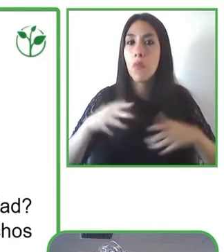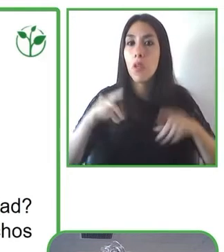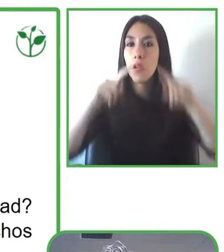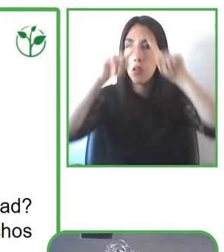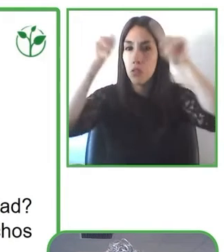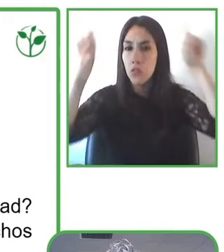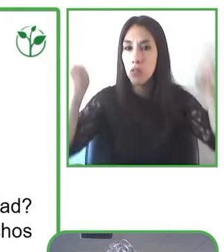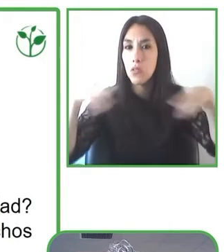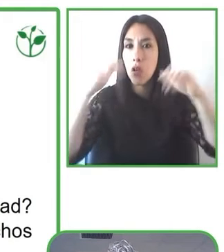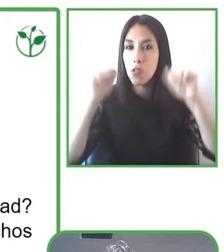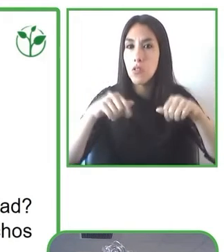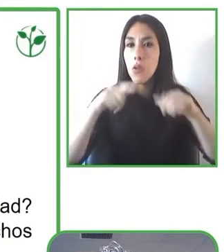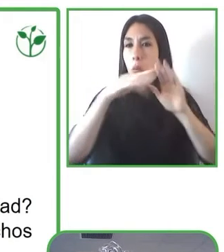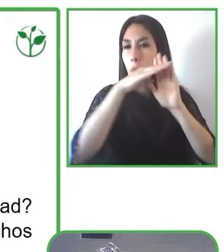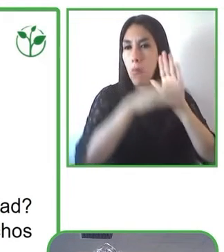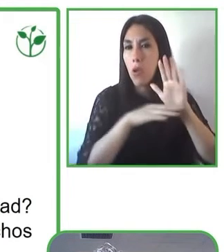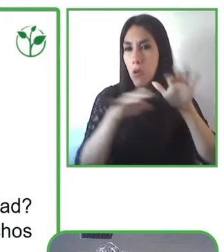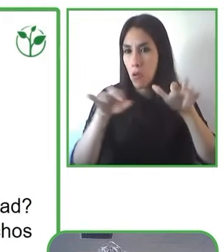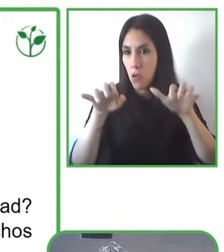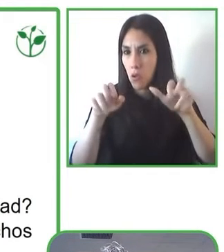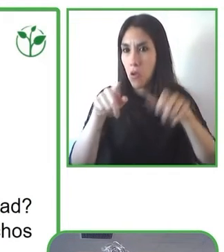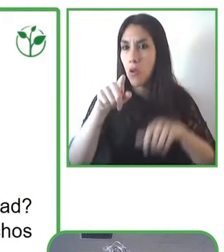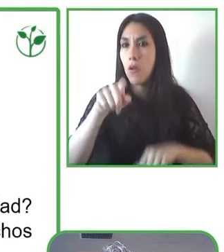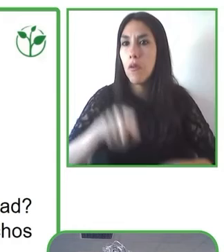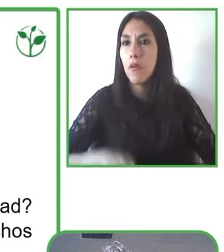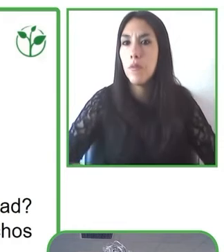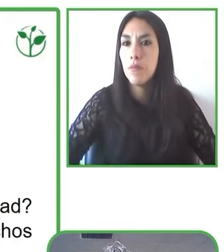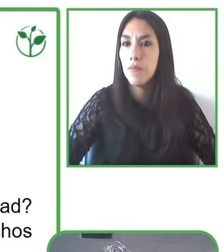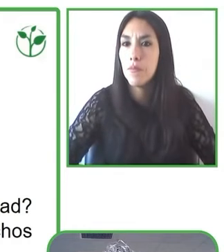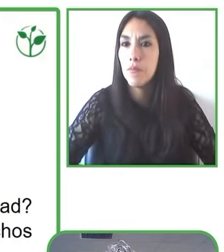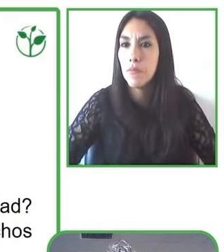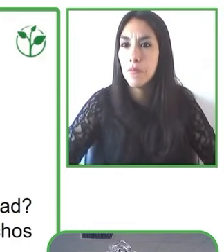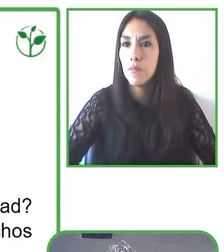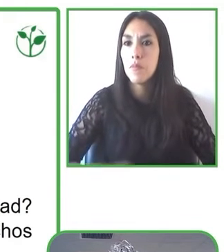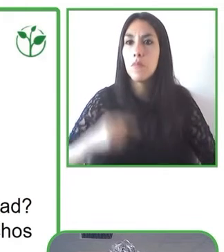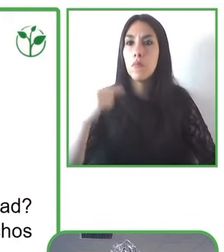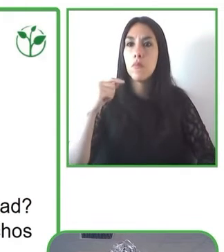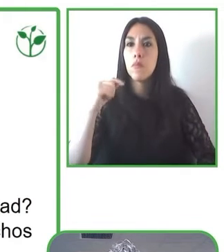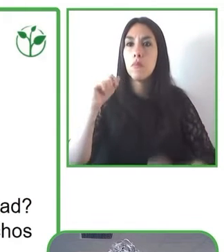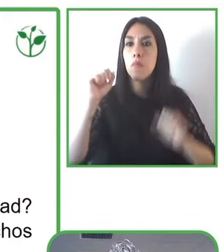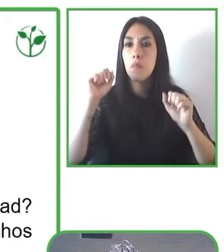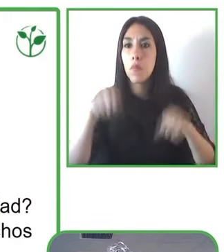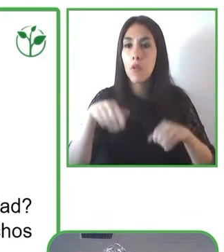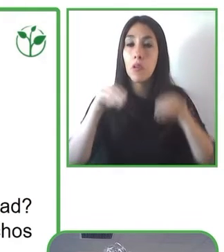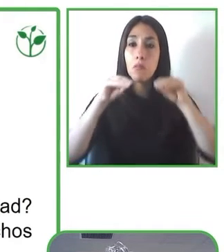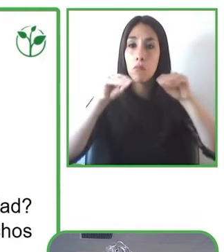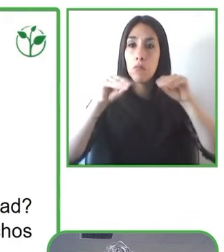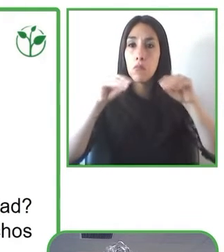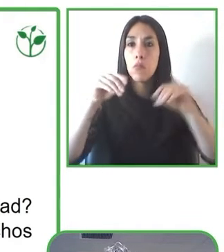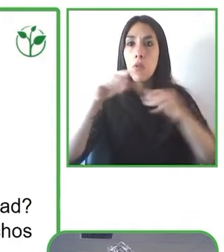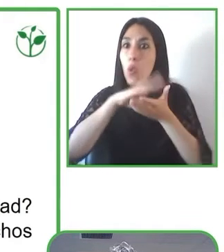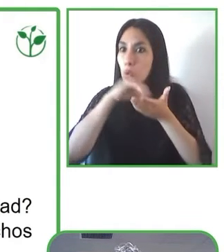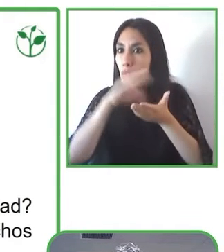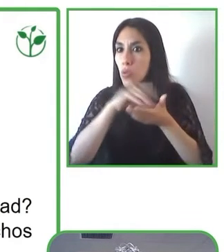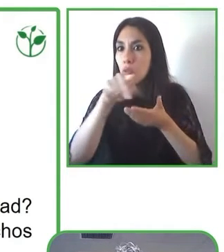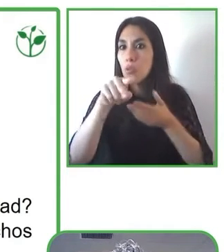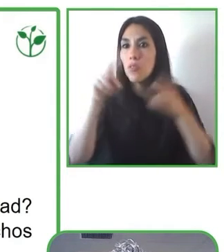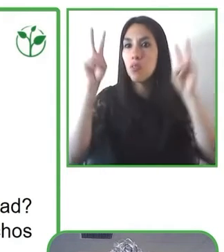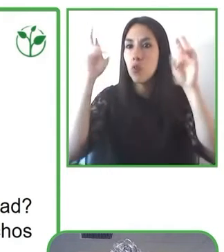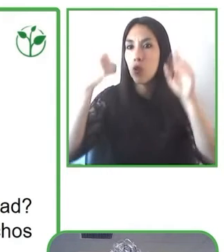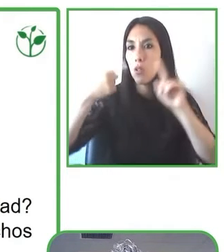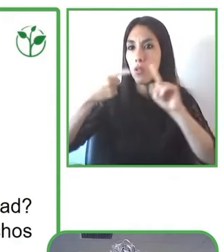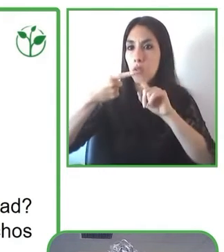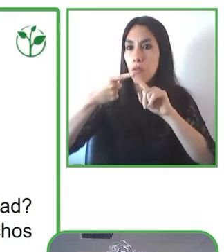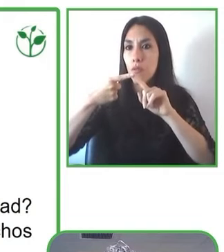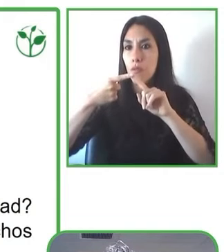y funcionarias públicos reciben capacitación en materias de accesibilidad universal e inclusión de la discapacidad.